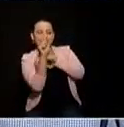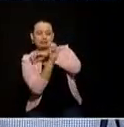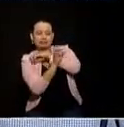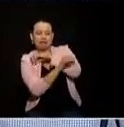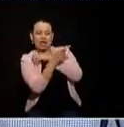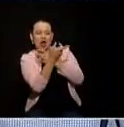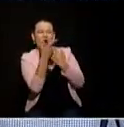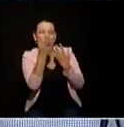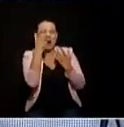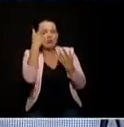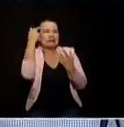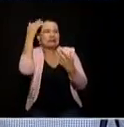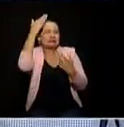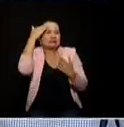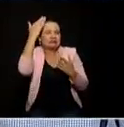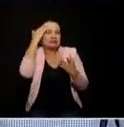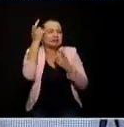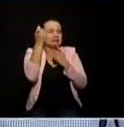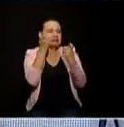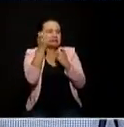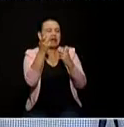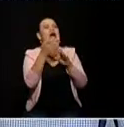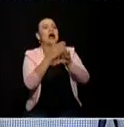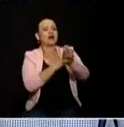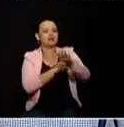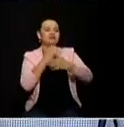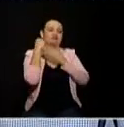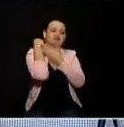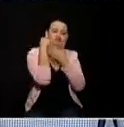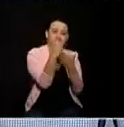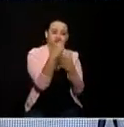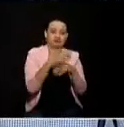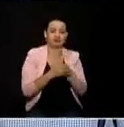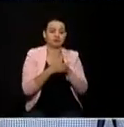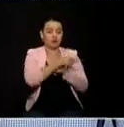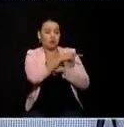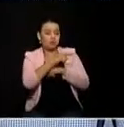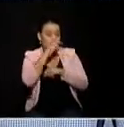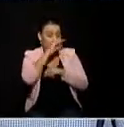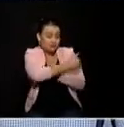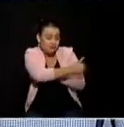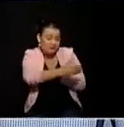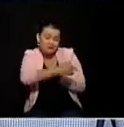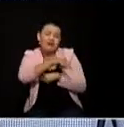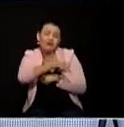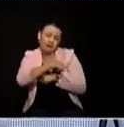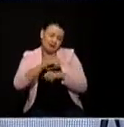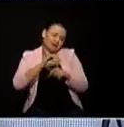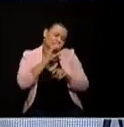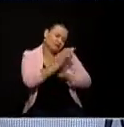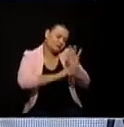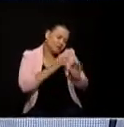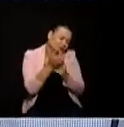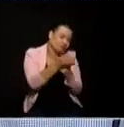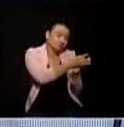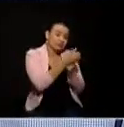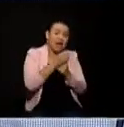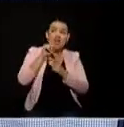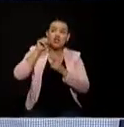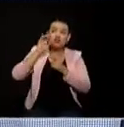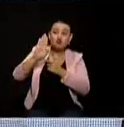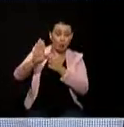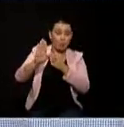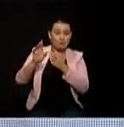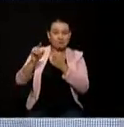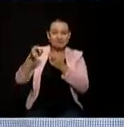mentales en nuestra sociedad nosotros vamos a proteger a nuestros niños vamos a fortalecer el programa buen comienzo y vamos a